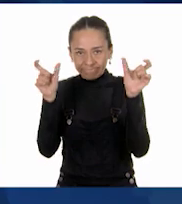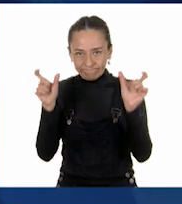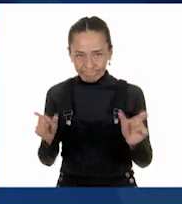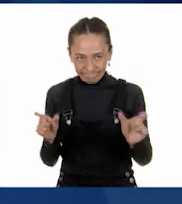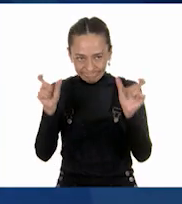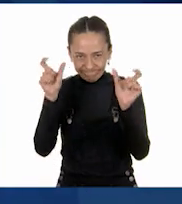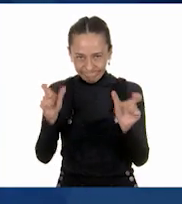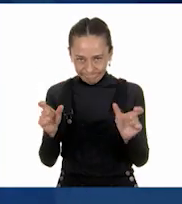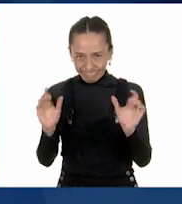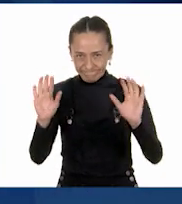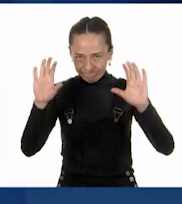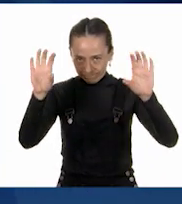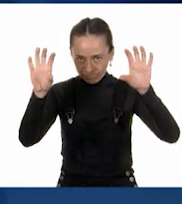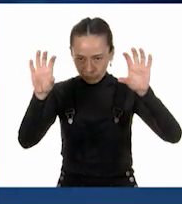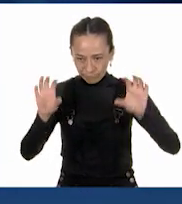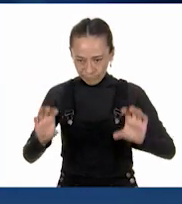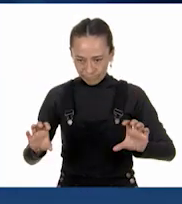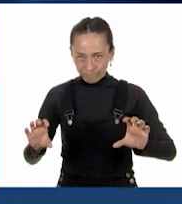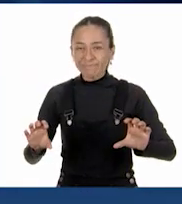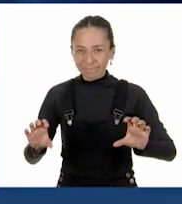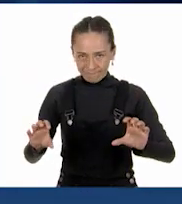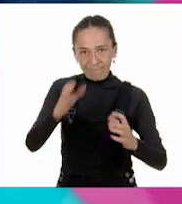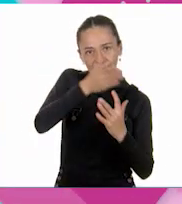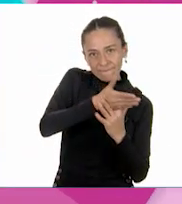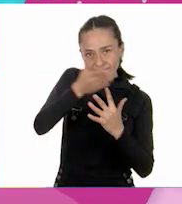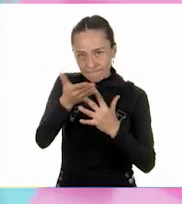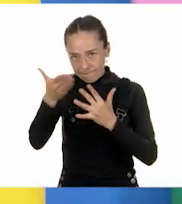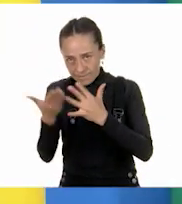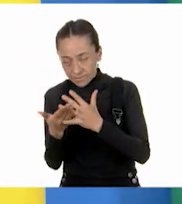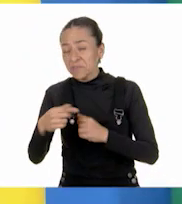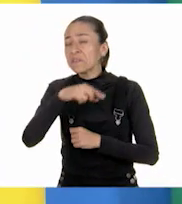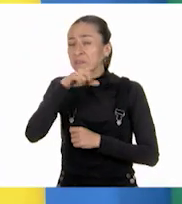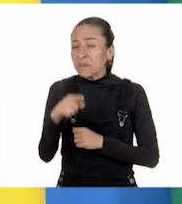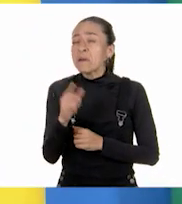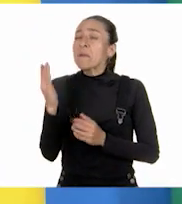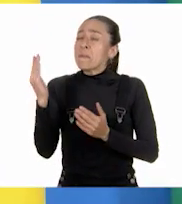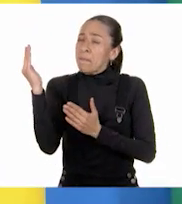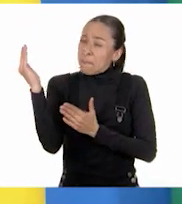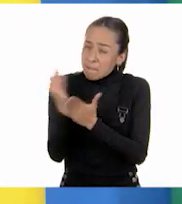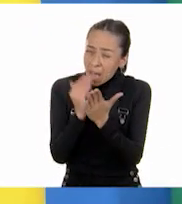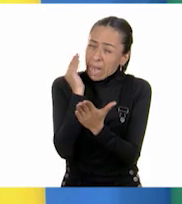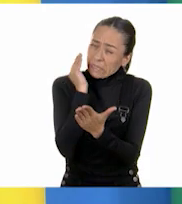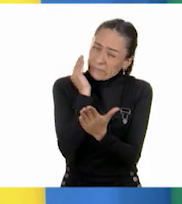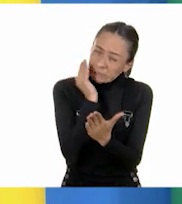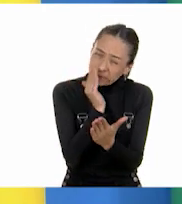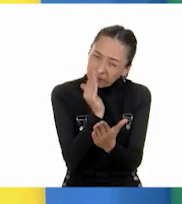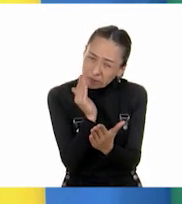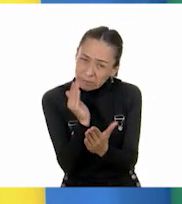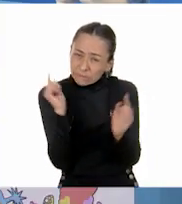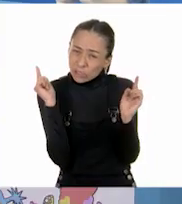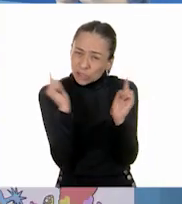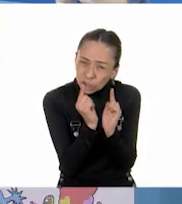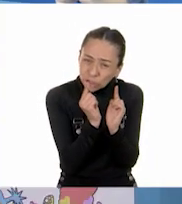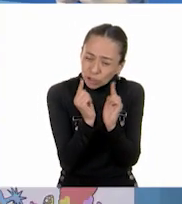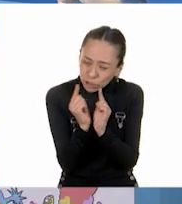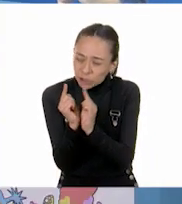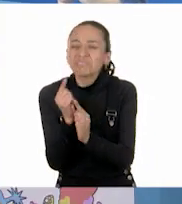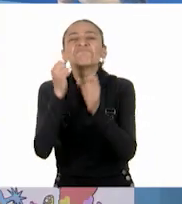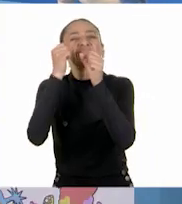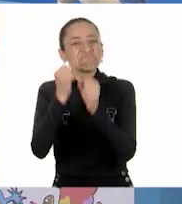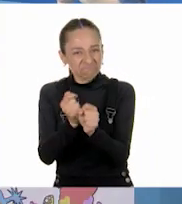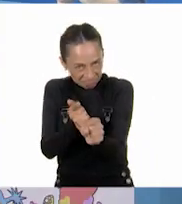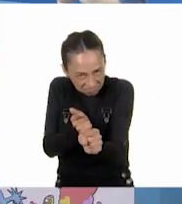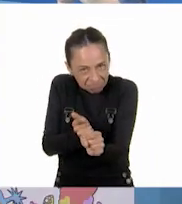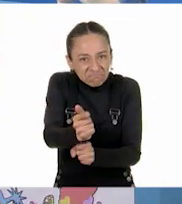sean más pequeñitos, podremos encontrar varias fracciones escondidas en medio. Yo creo